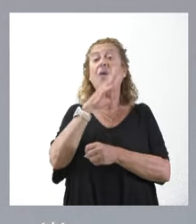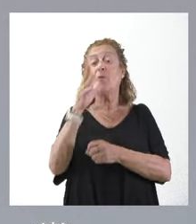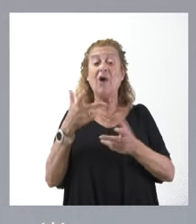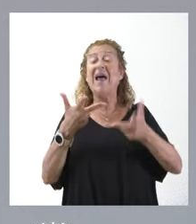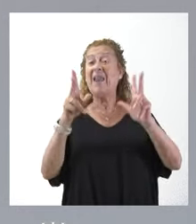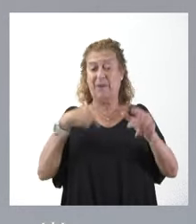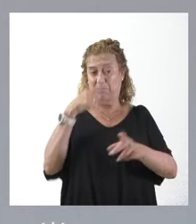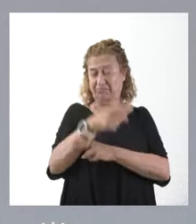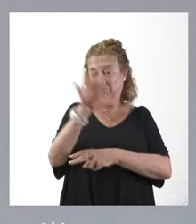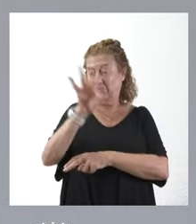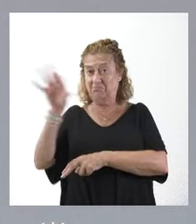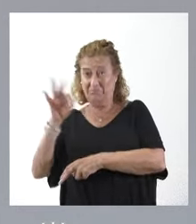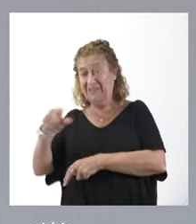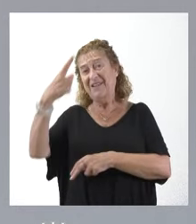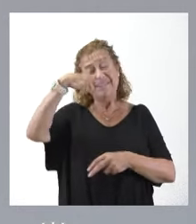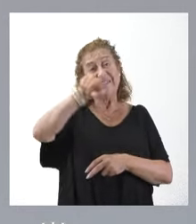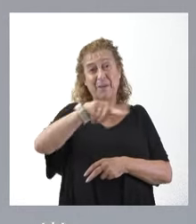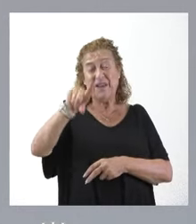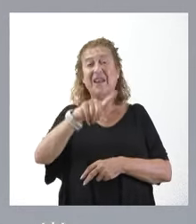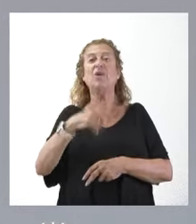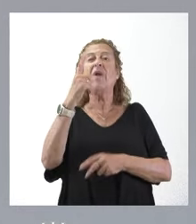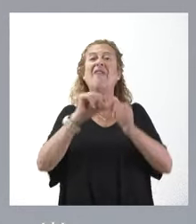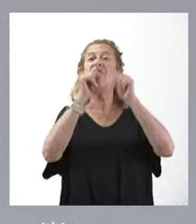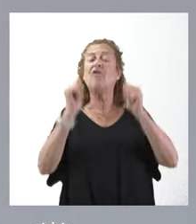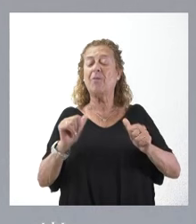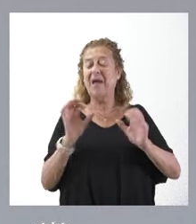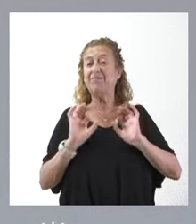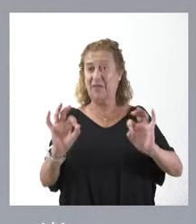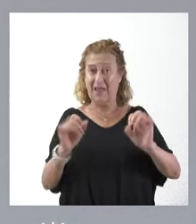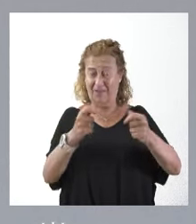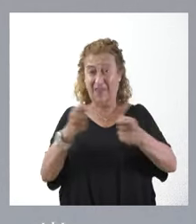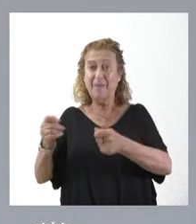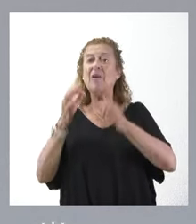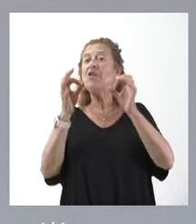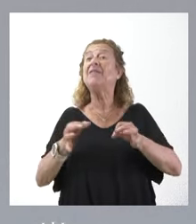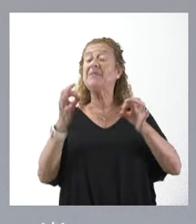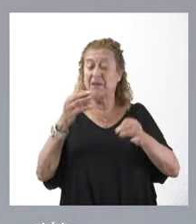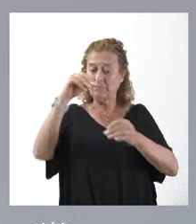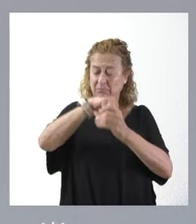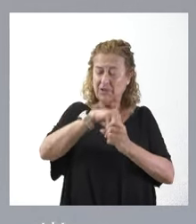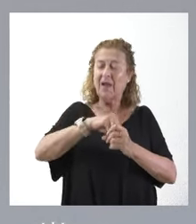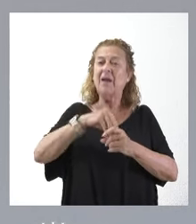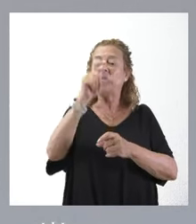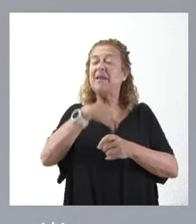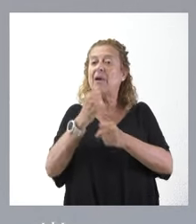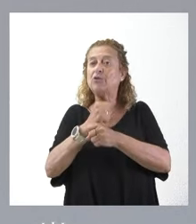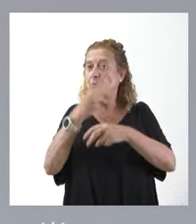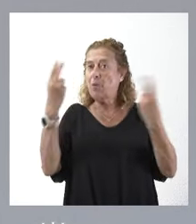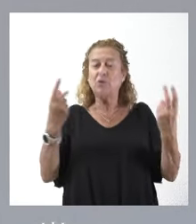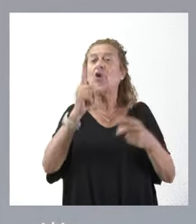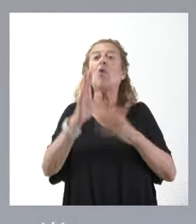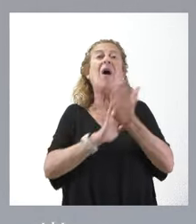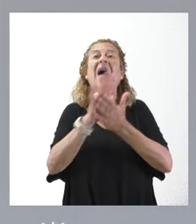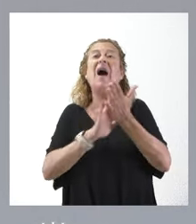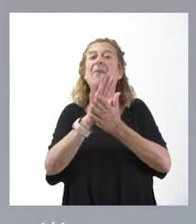designación. Saben ustedes que es una forma especial de adjudicación, pero siempre entre empleados públicos. En ningún caso estamos hablando de